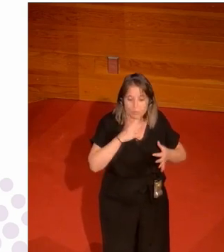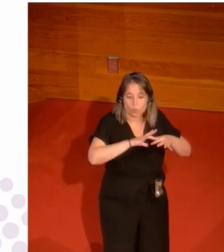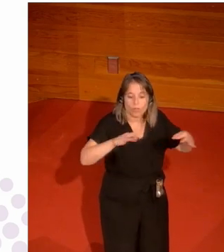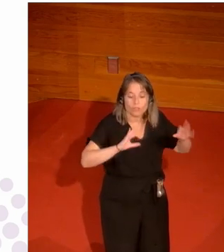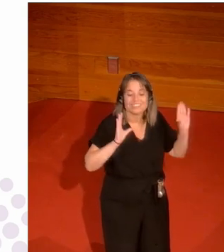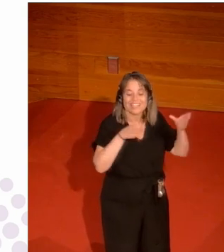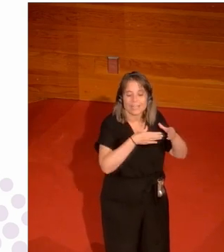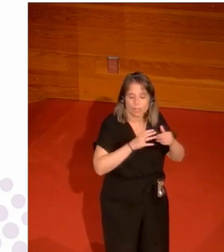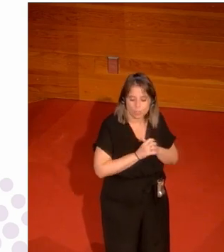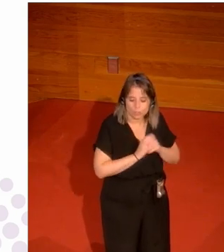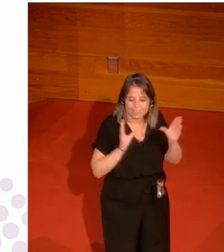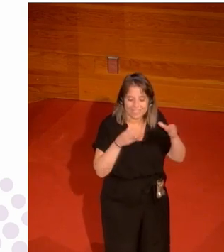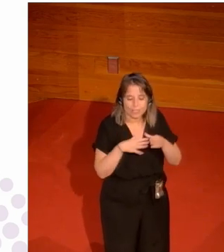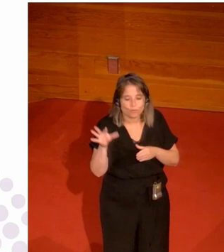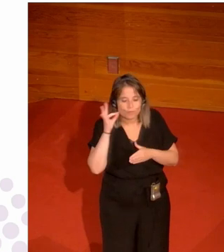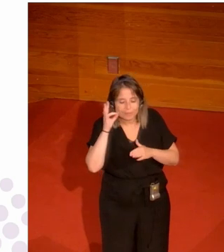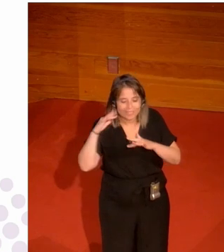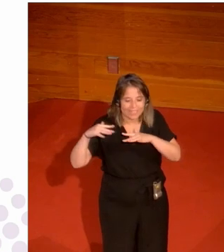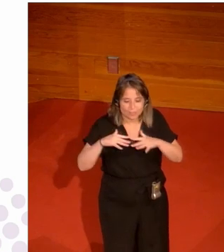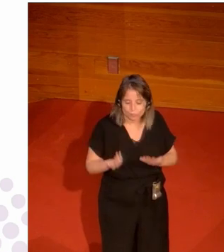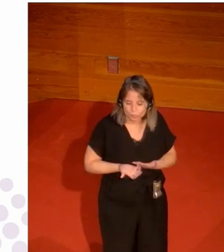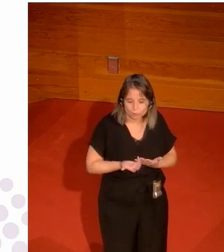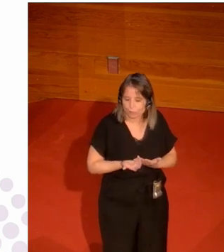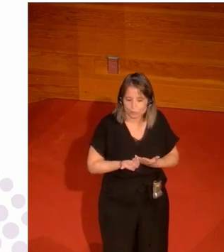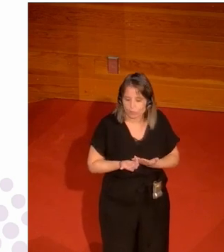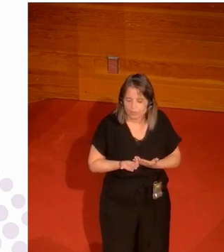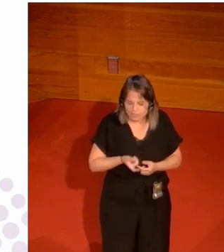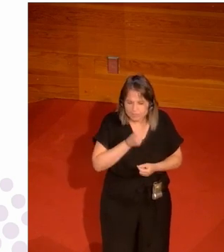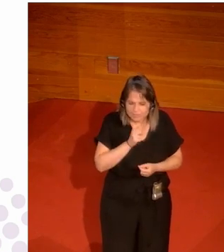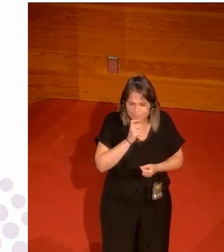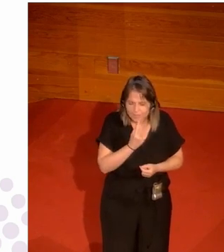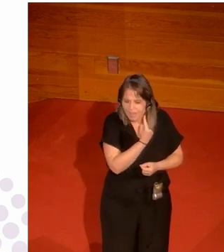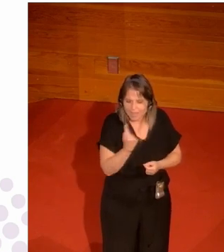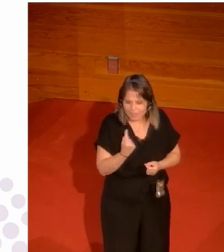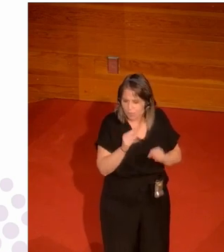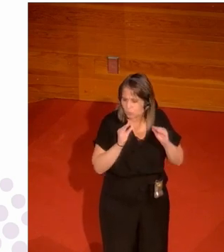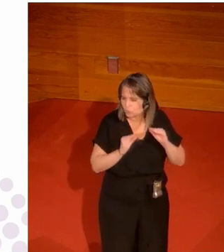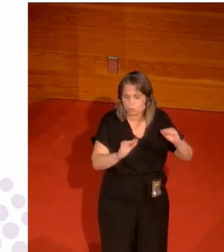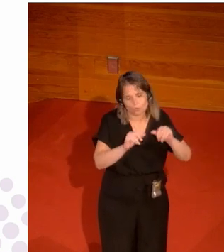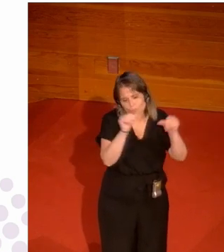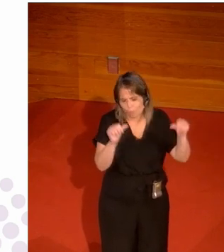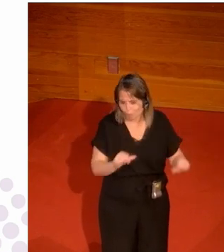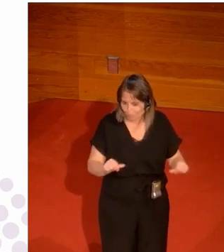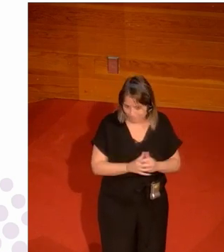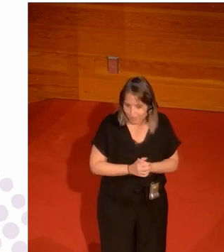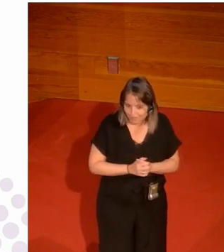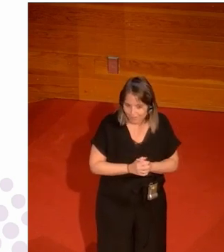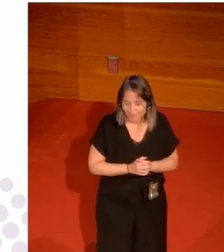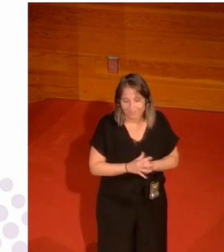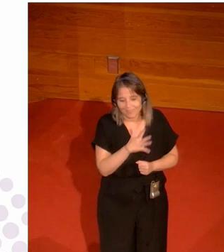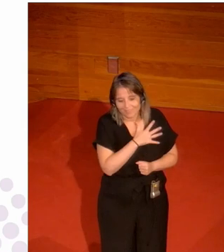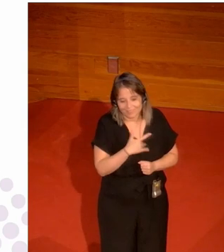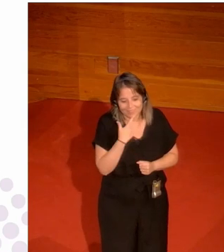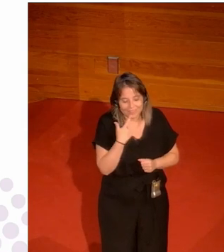selección selección femenina de fútbol o es que es que muy complicado cada uno va a tener una receta o sea va a tener una